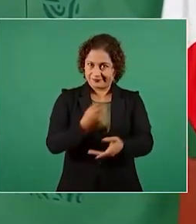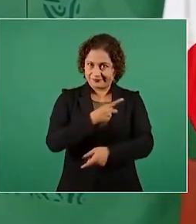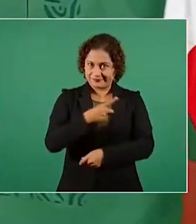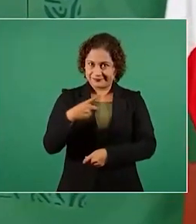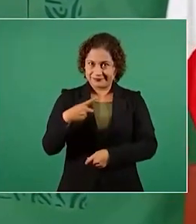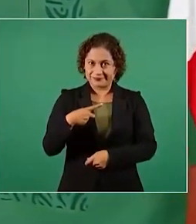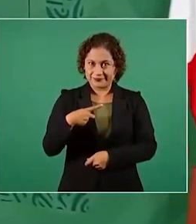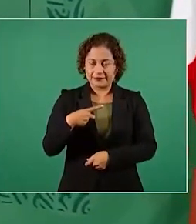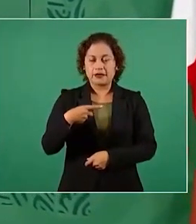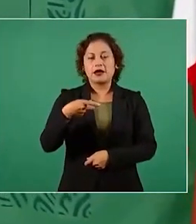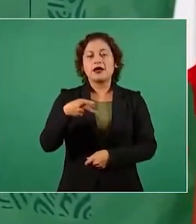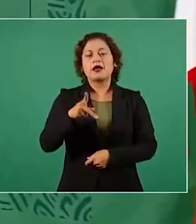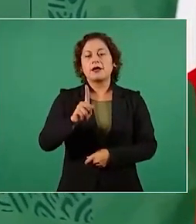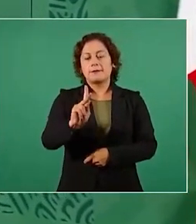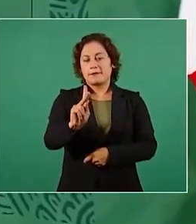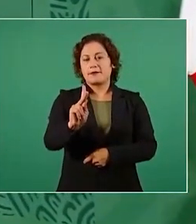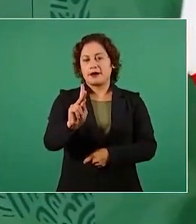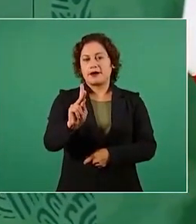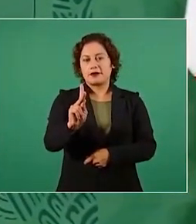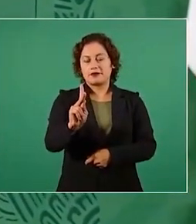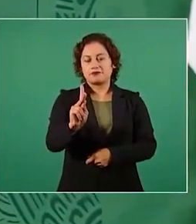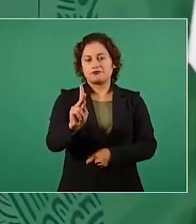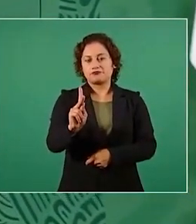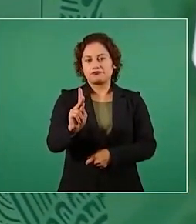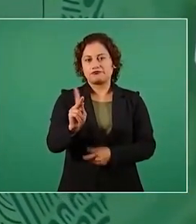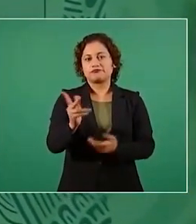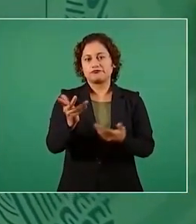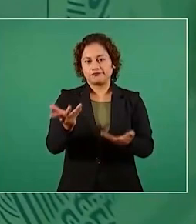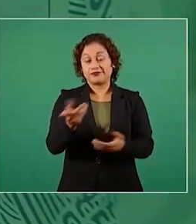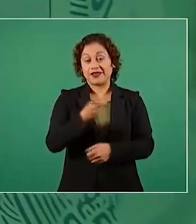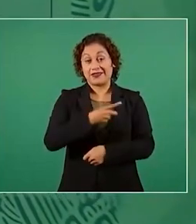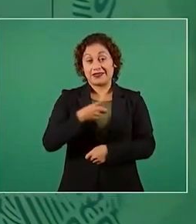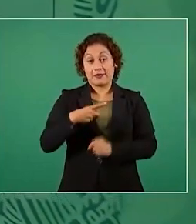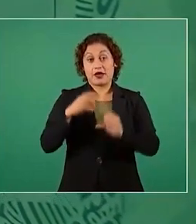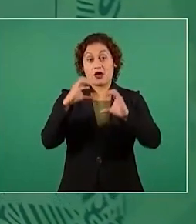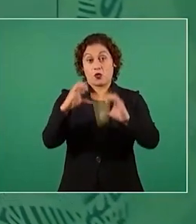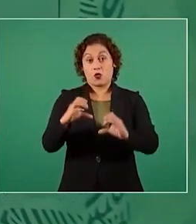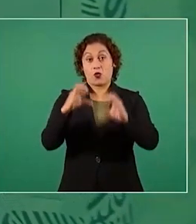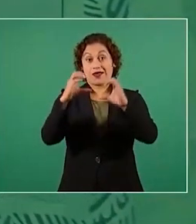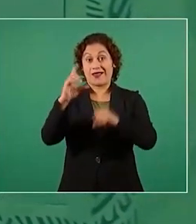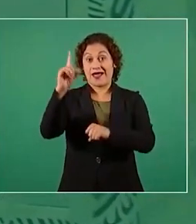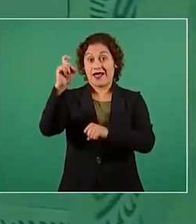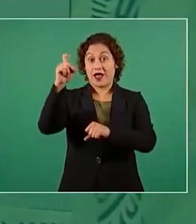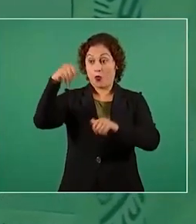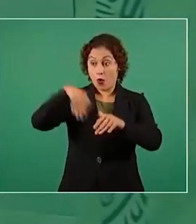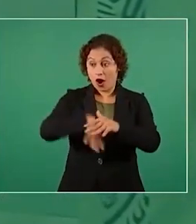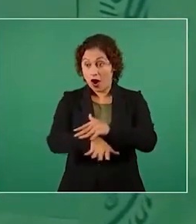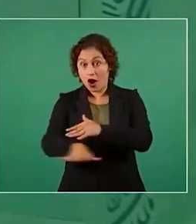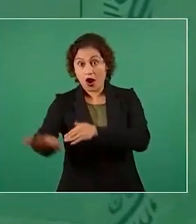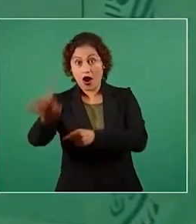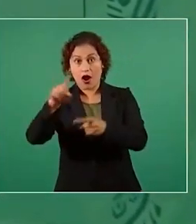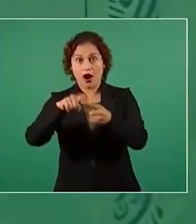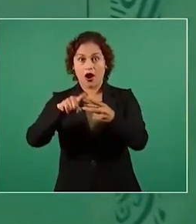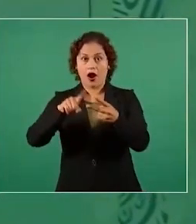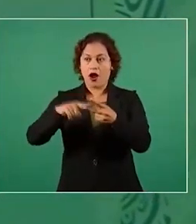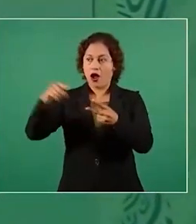siempre y cuando se tenga drenaje se tenga agua y si